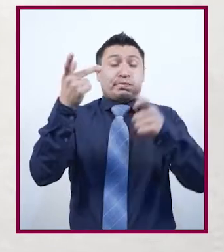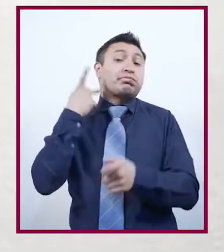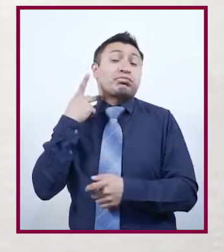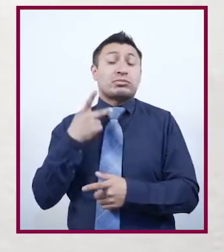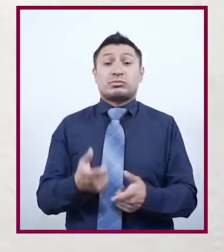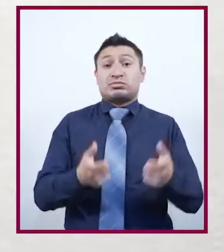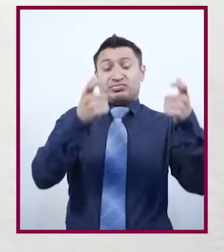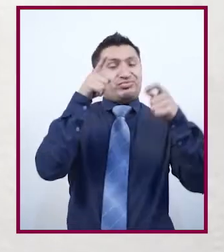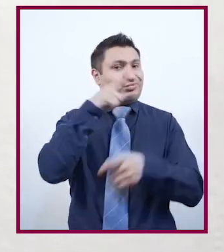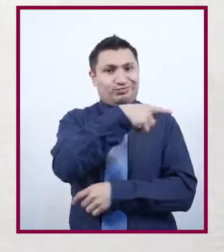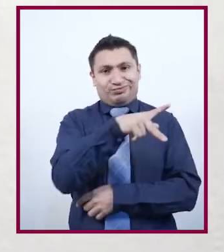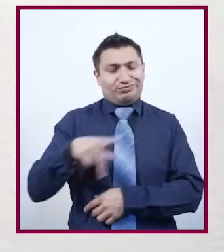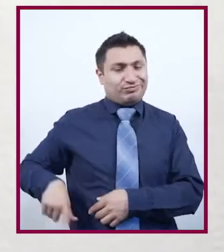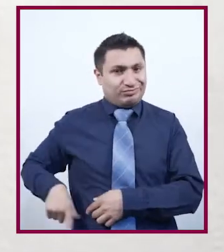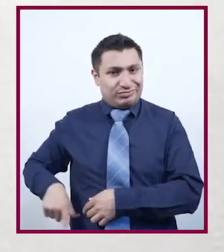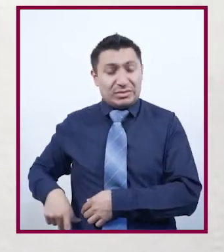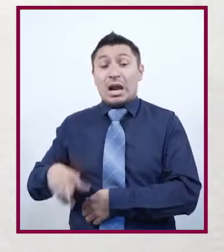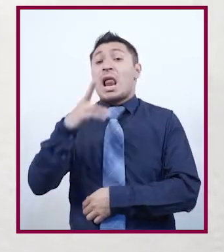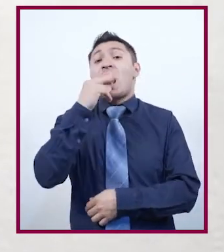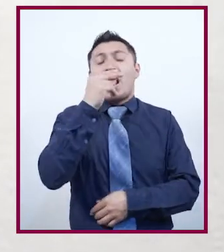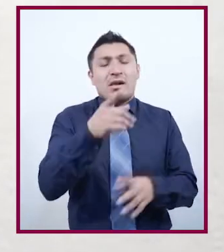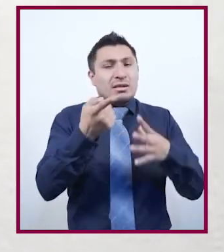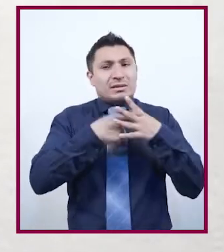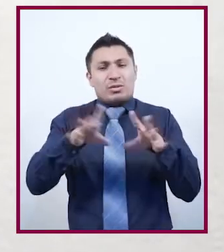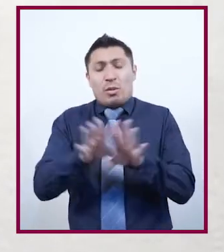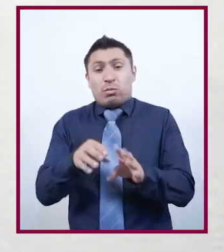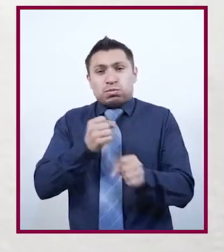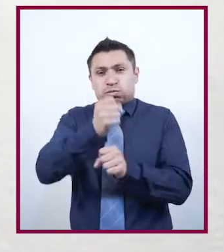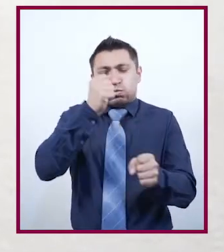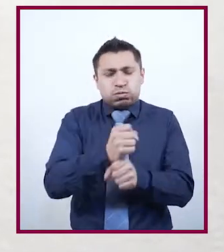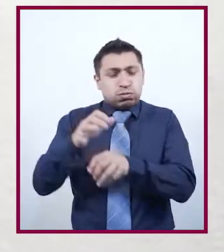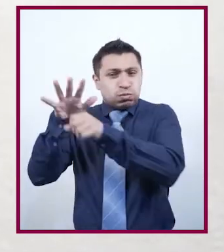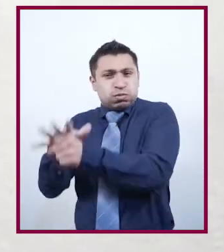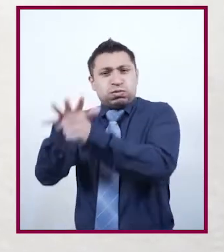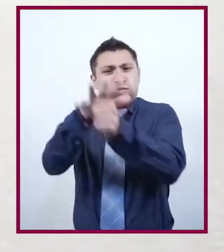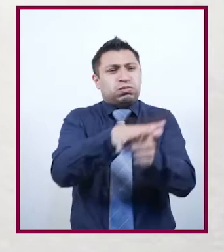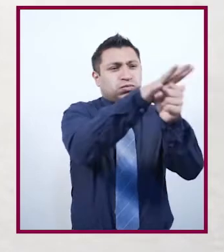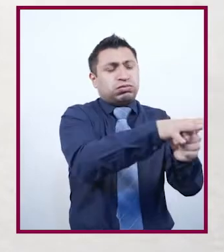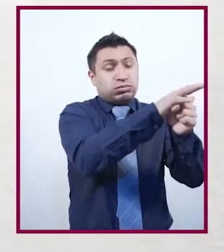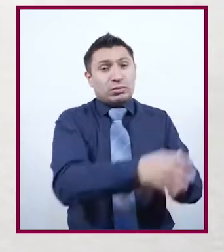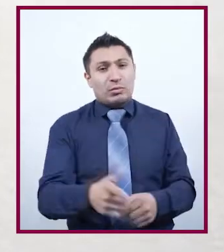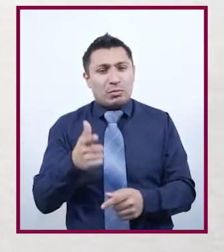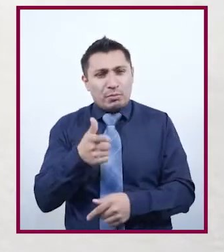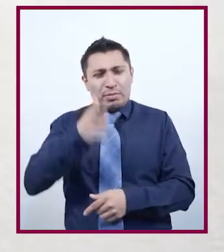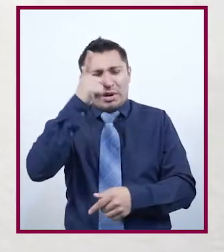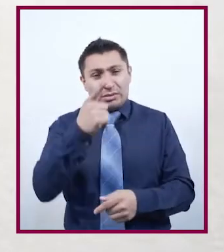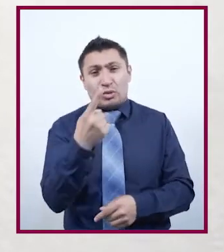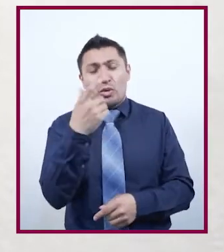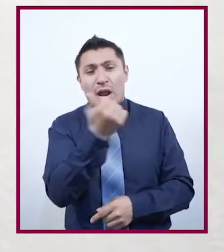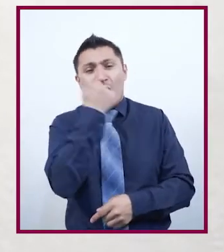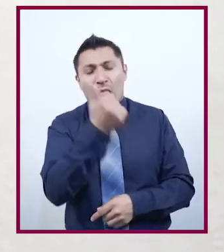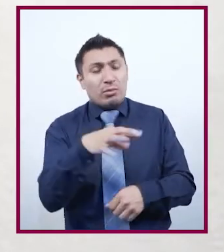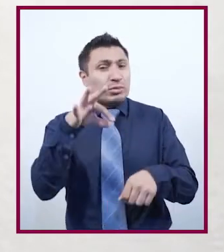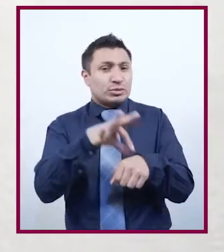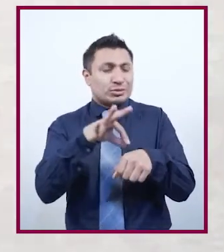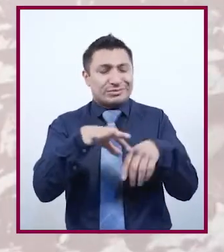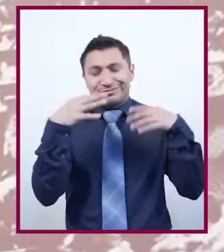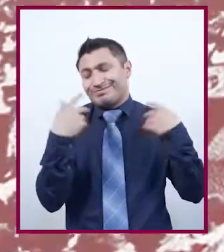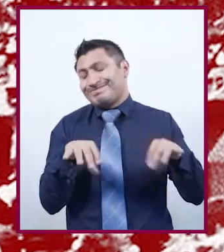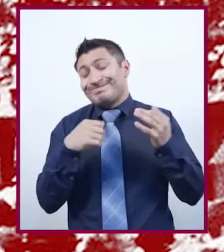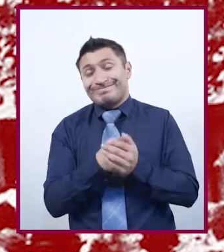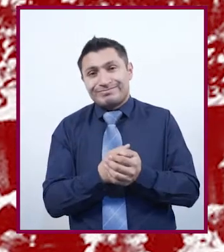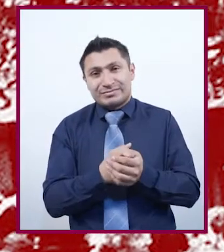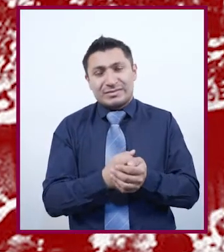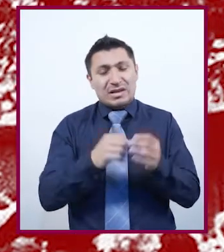la política económica de la dictadura. La policía inició una violenta represión y cayó muerto de un balazo un estudiante de